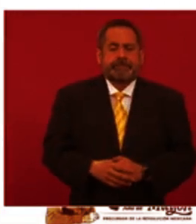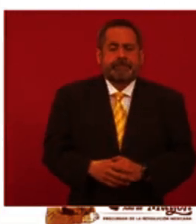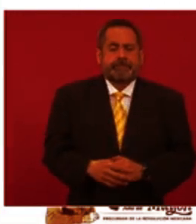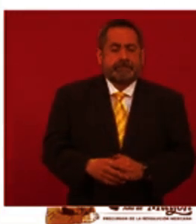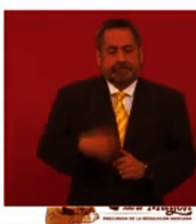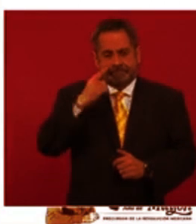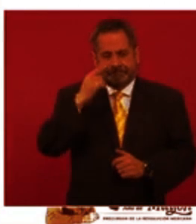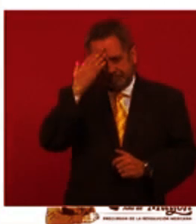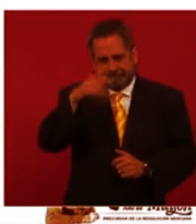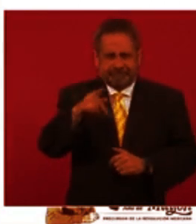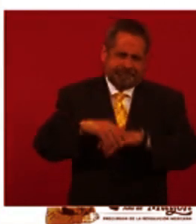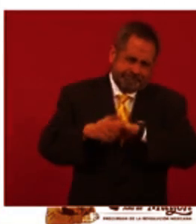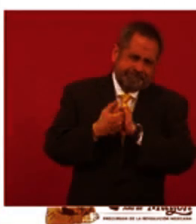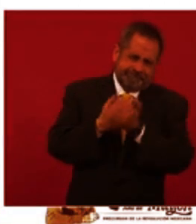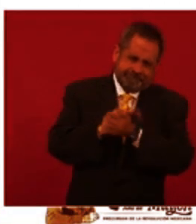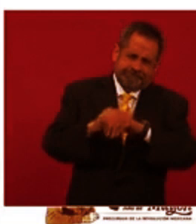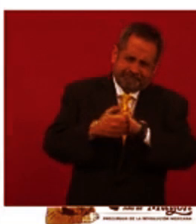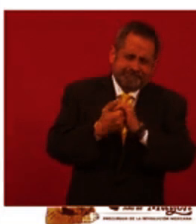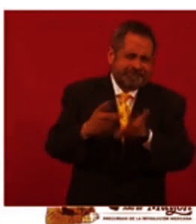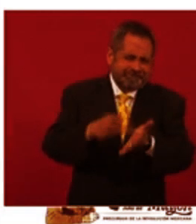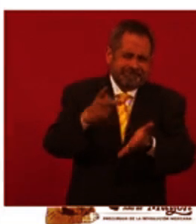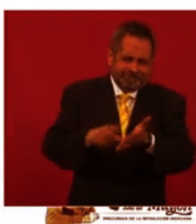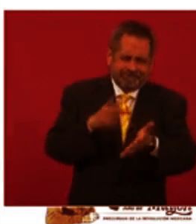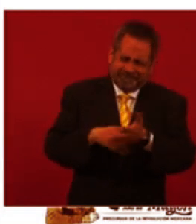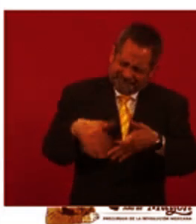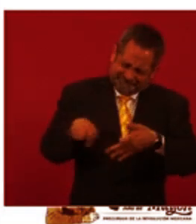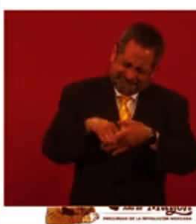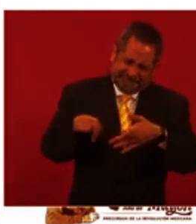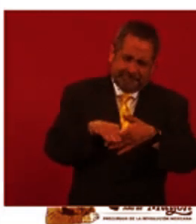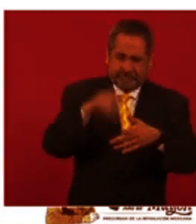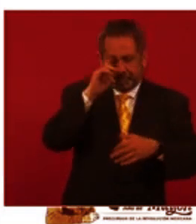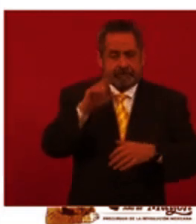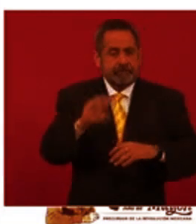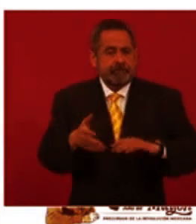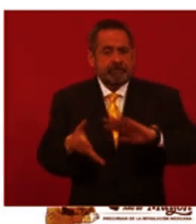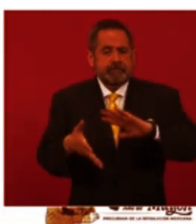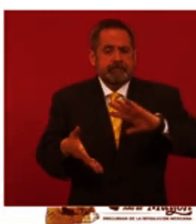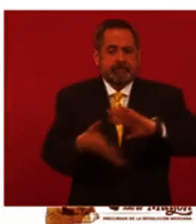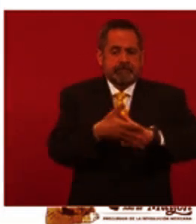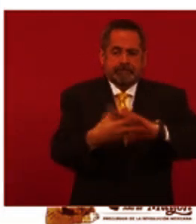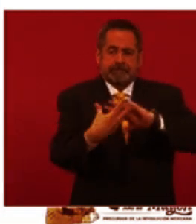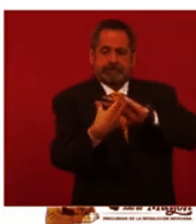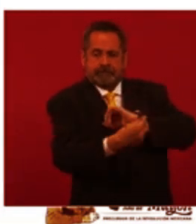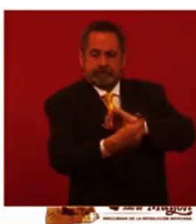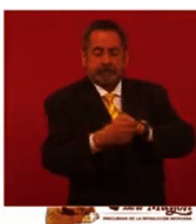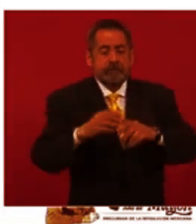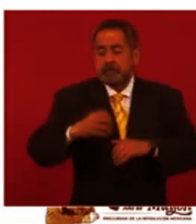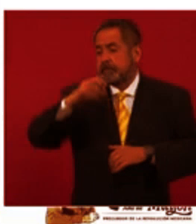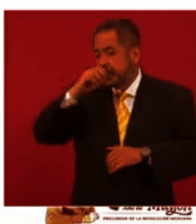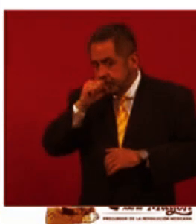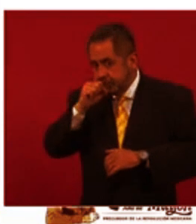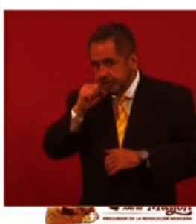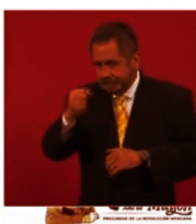Lavarse las manos frecuentemente, eso ayuda a que no haya una transmisión por contacto. Pachú, le doy la mano a alguien,